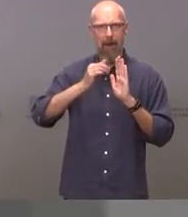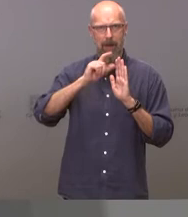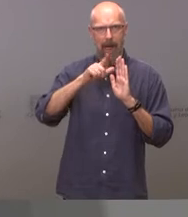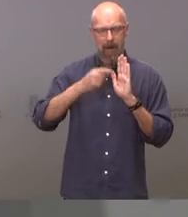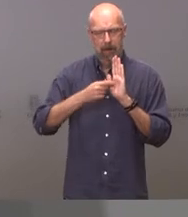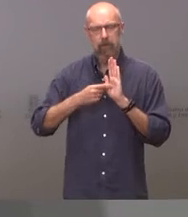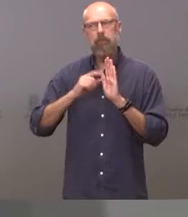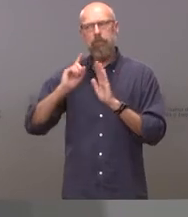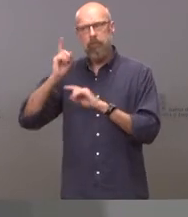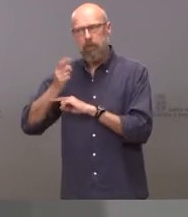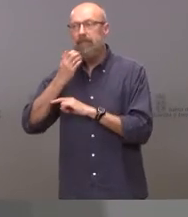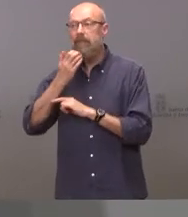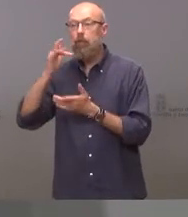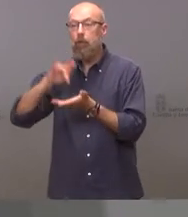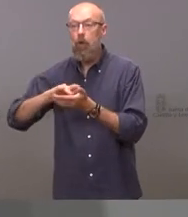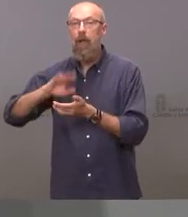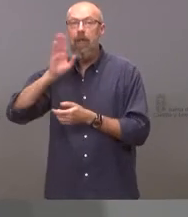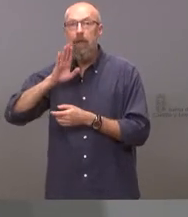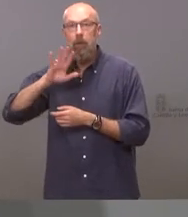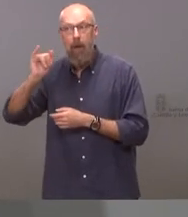somos conocedores de ellos o de su sospecha